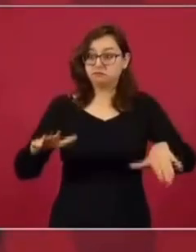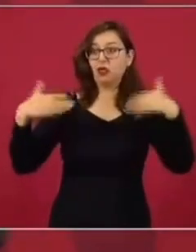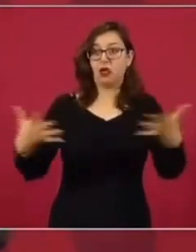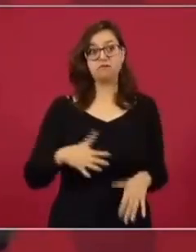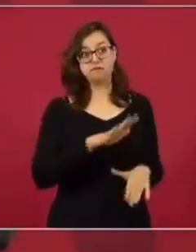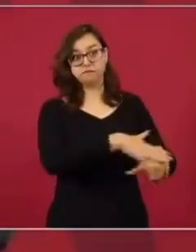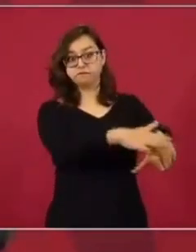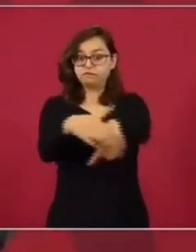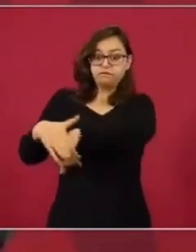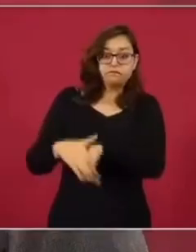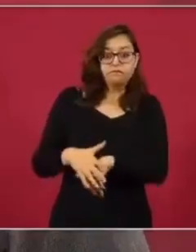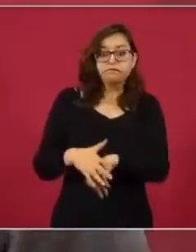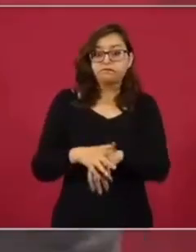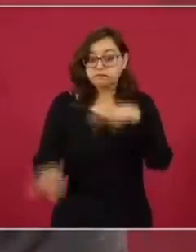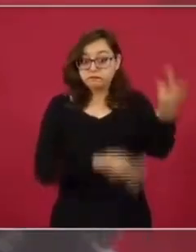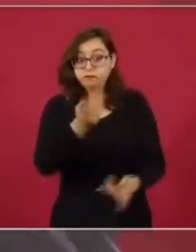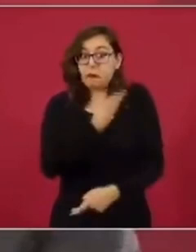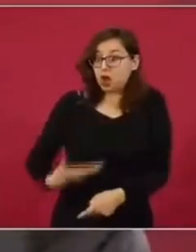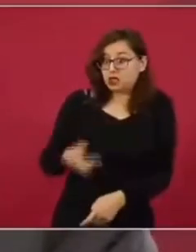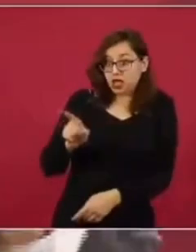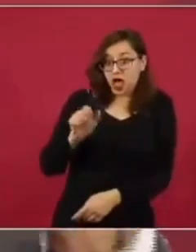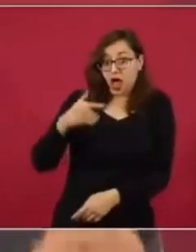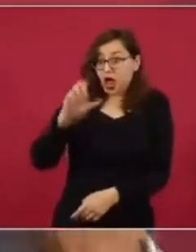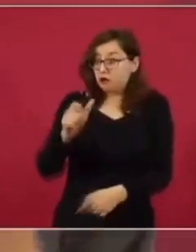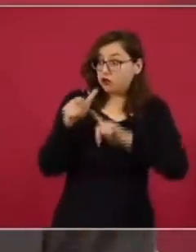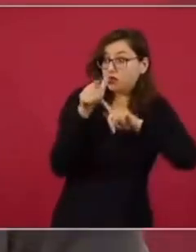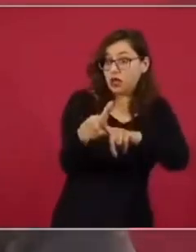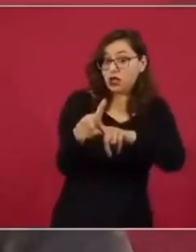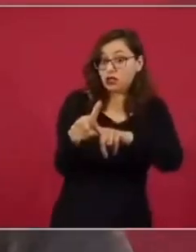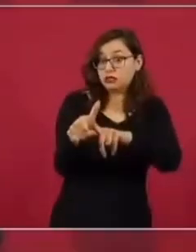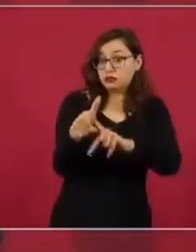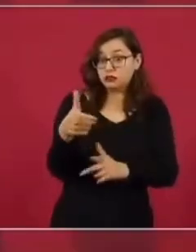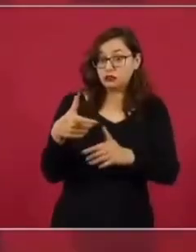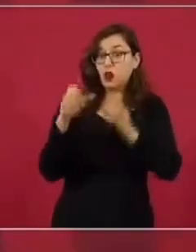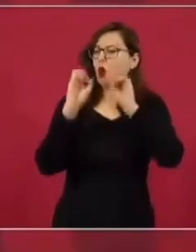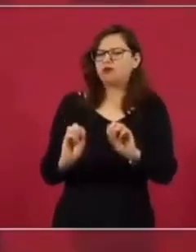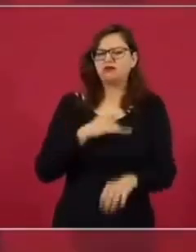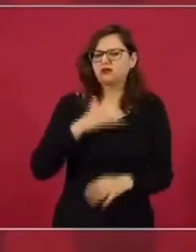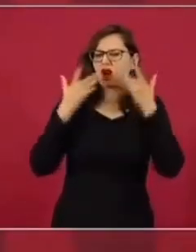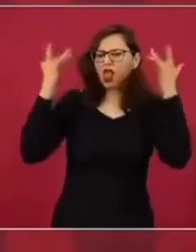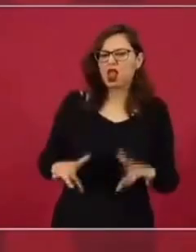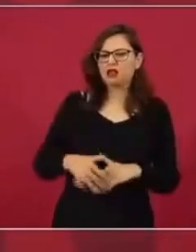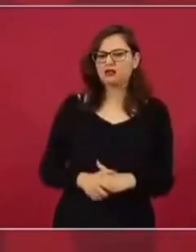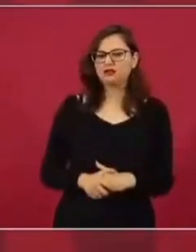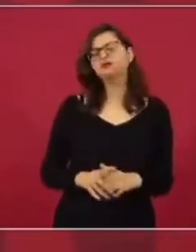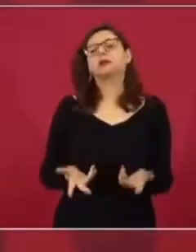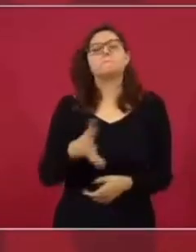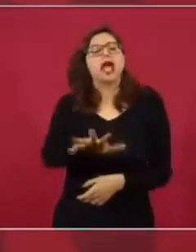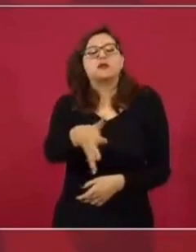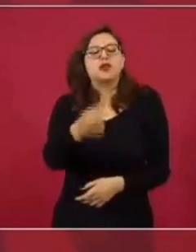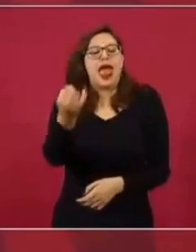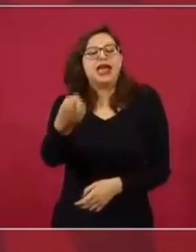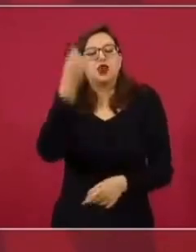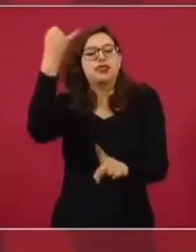¿quieres que continúe el presidente? O que renuncie. Palabras más, palabras menos.